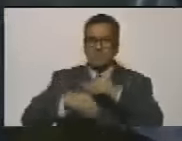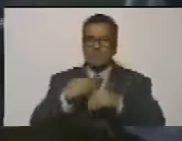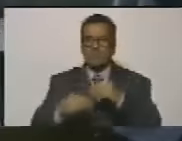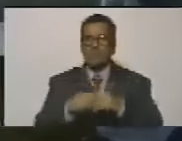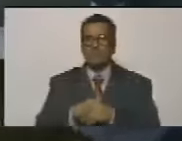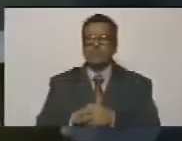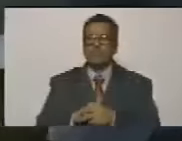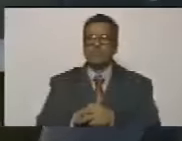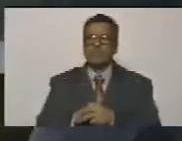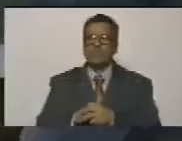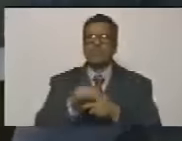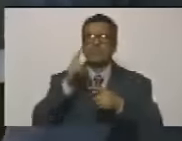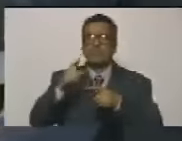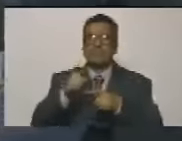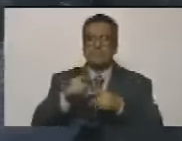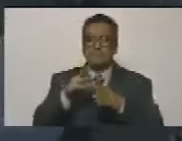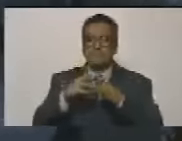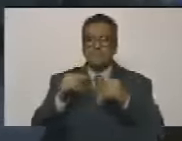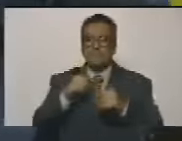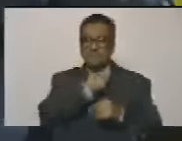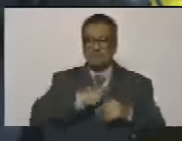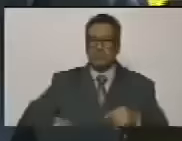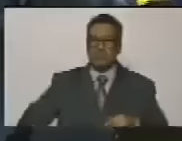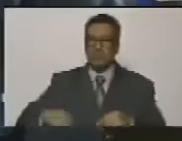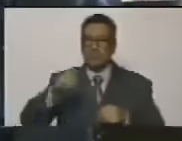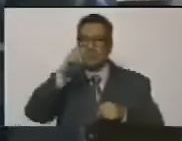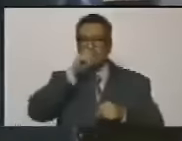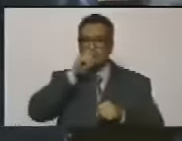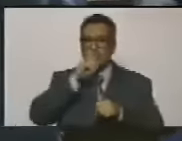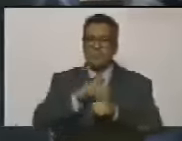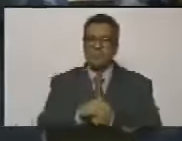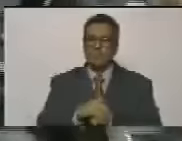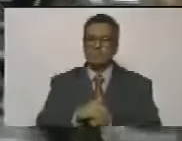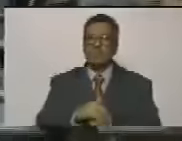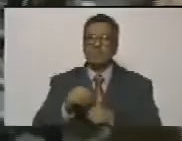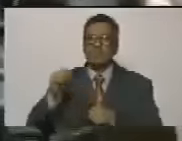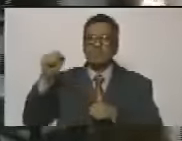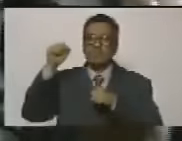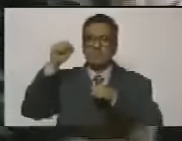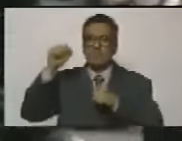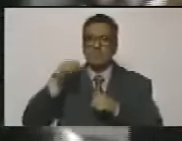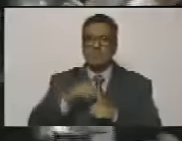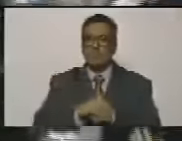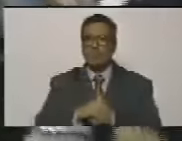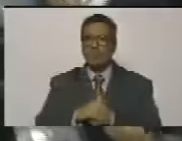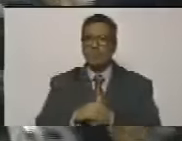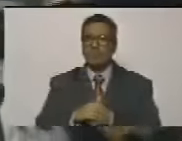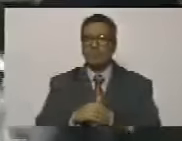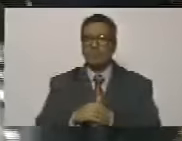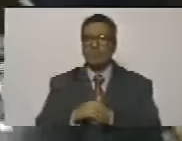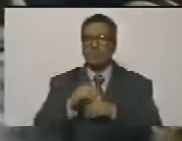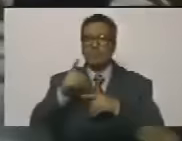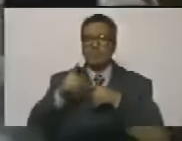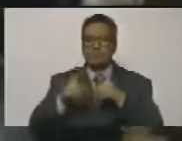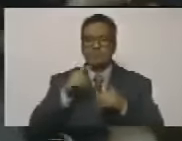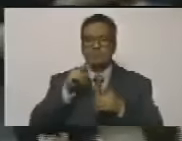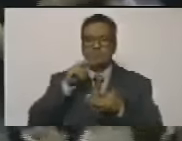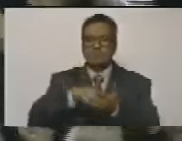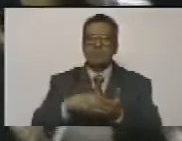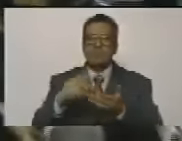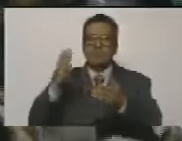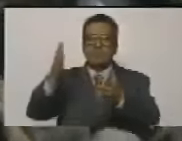y cuyo timón hoy lleva el presidente de la república Nicolás Maduro Moro que les va a ganar